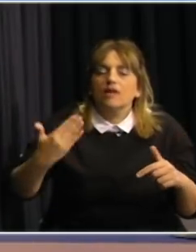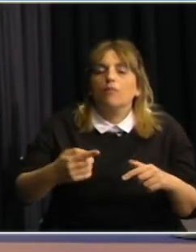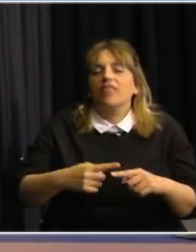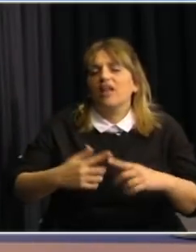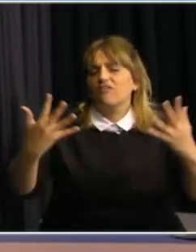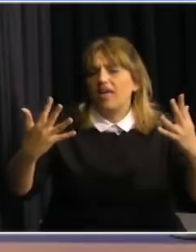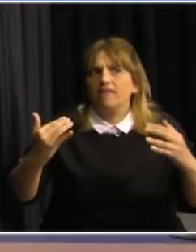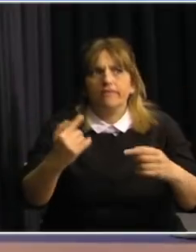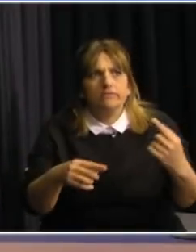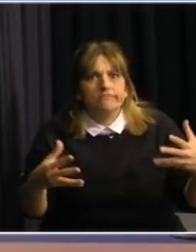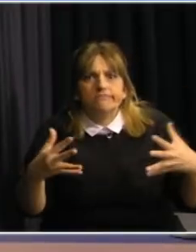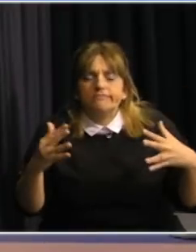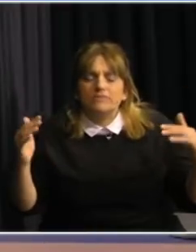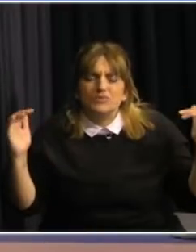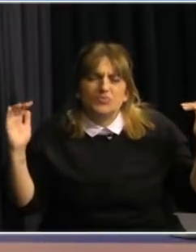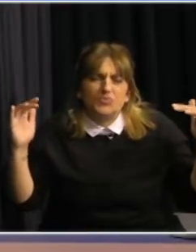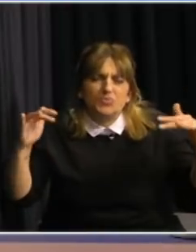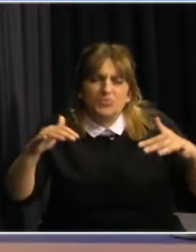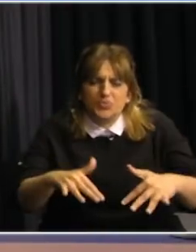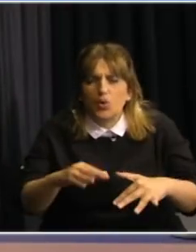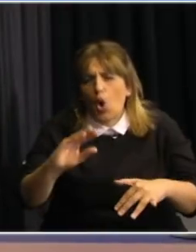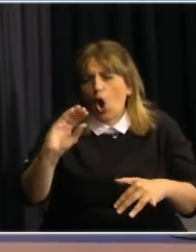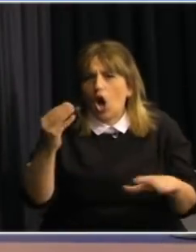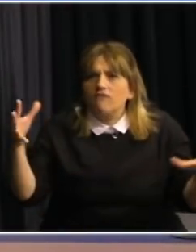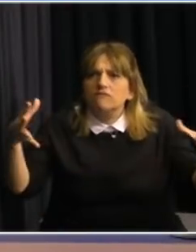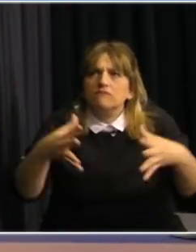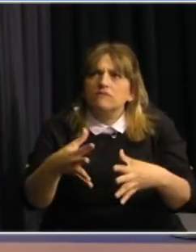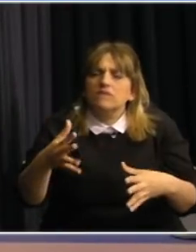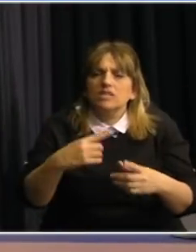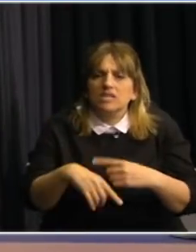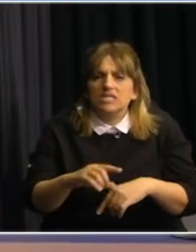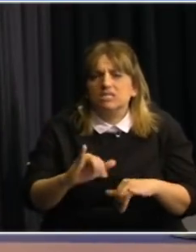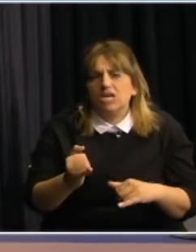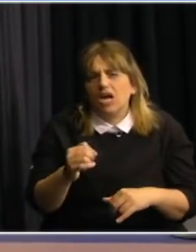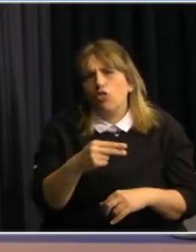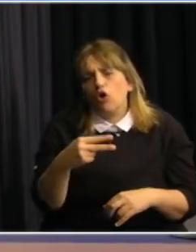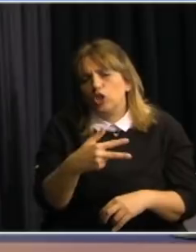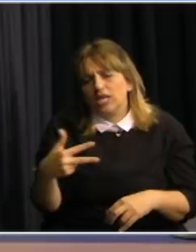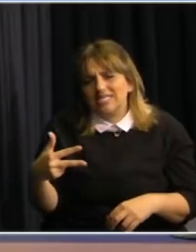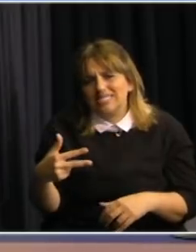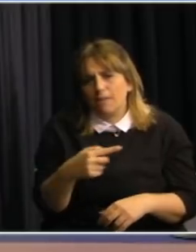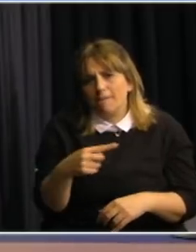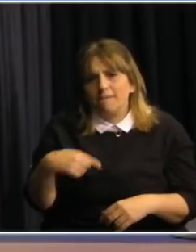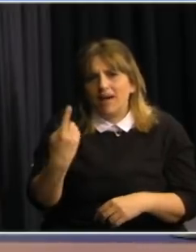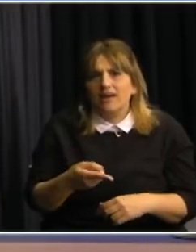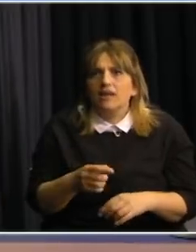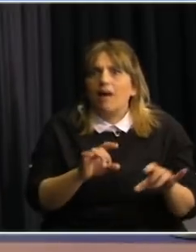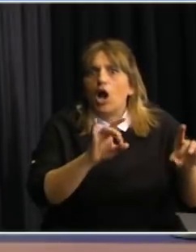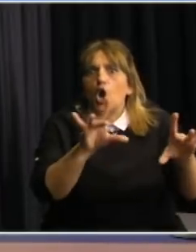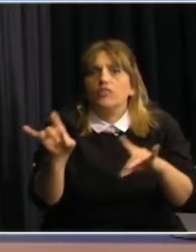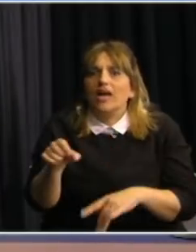aglomeraciones de personas jóvenes y con un corrimiento de dos a tres semanas la transmisión a los viejos